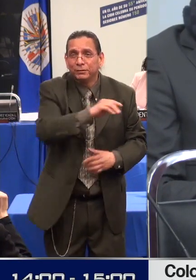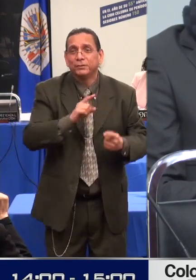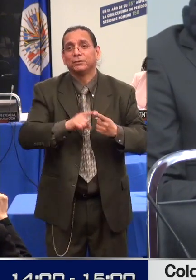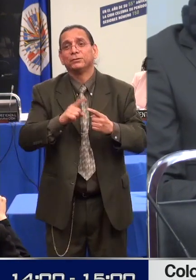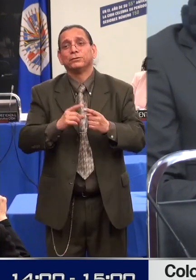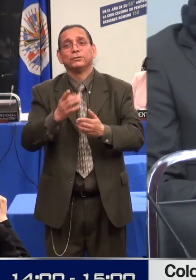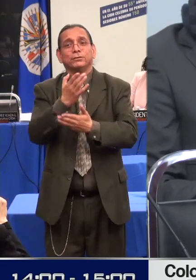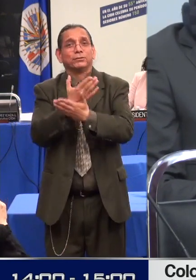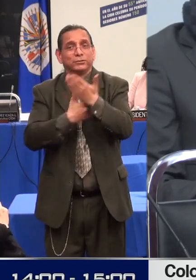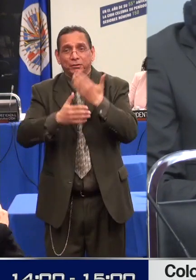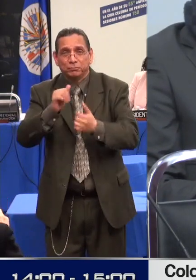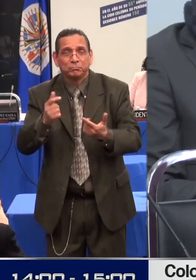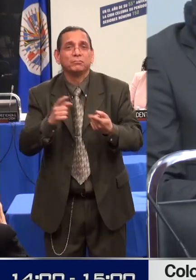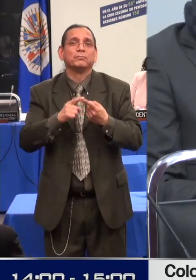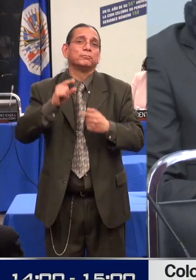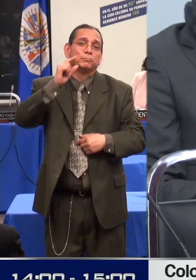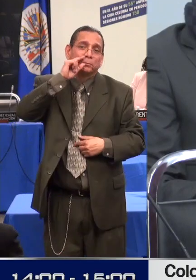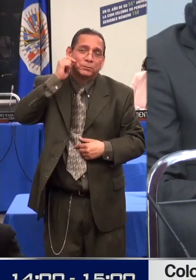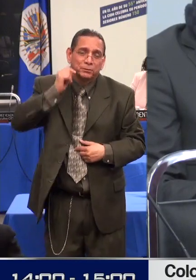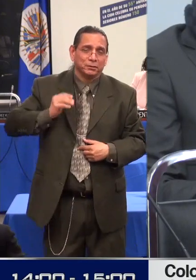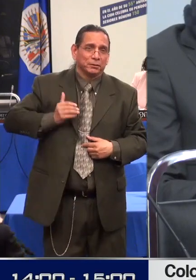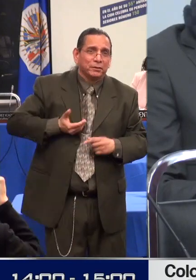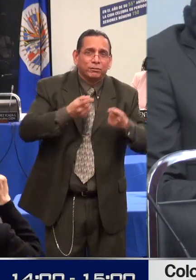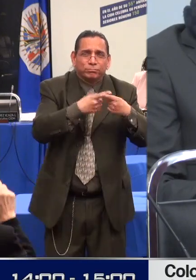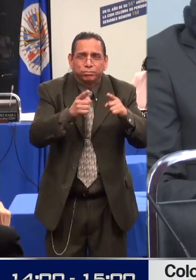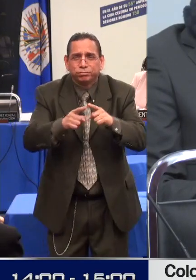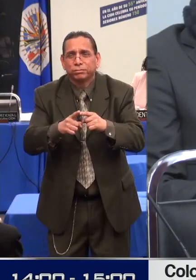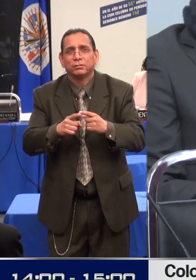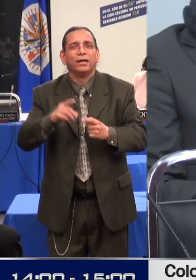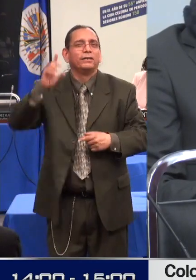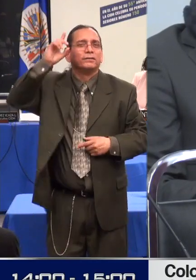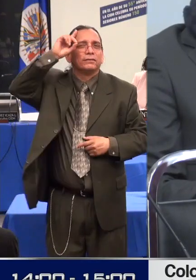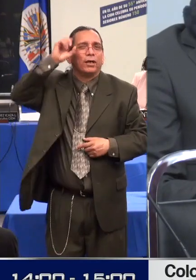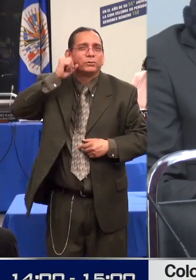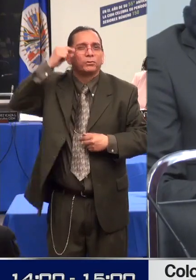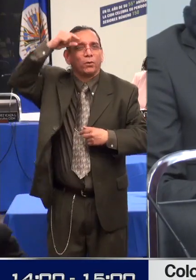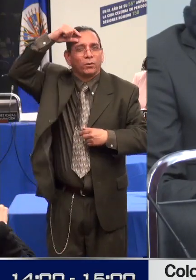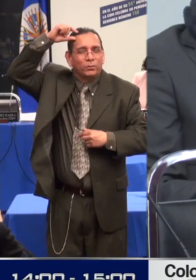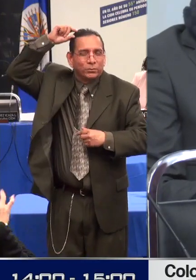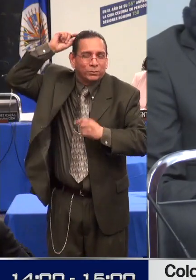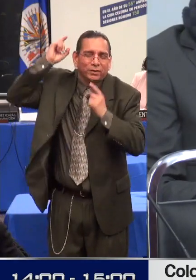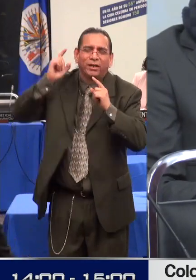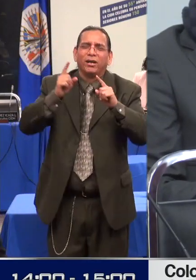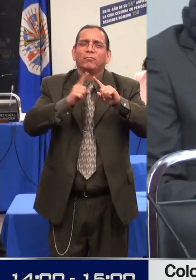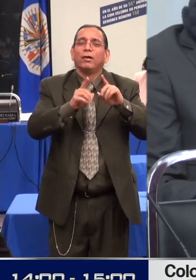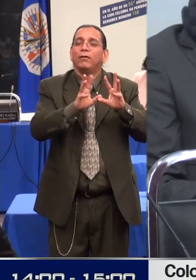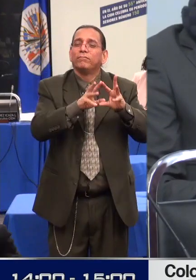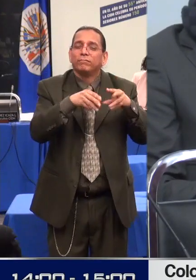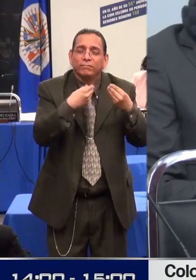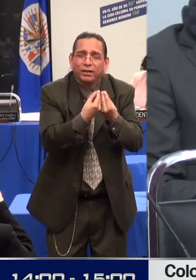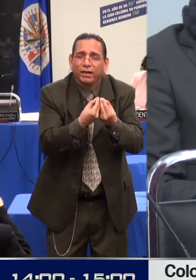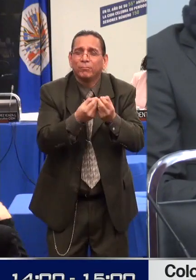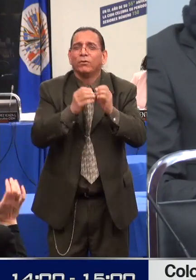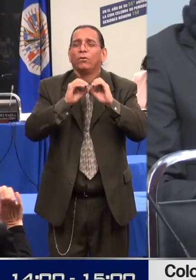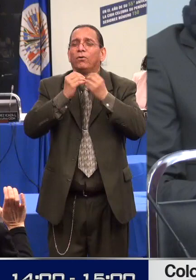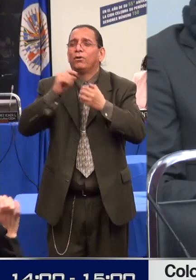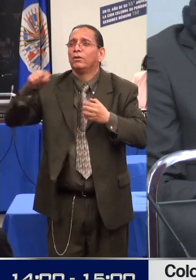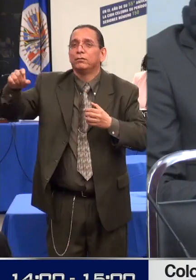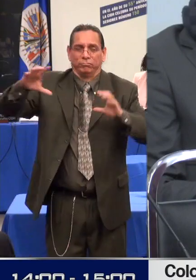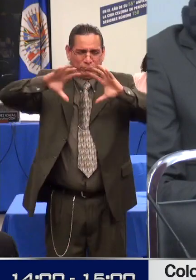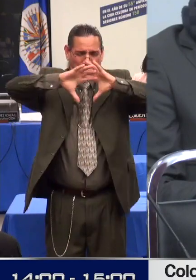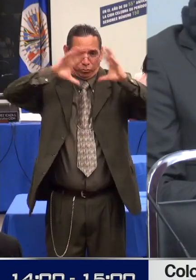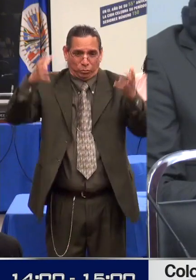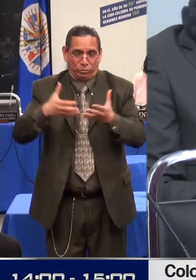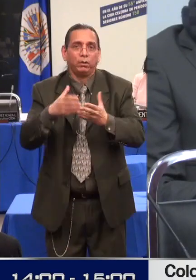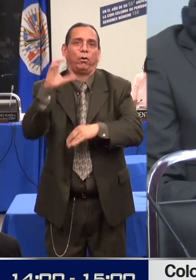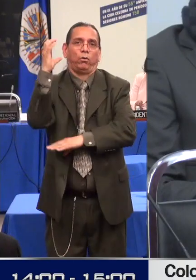Profamilia, el Grupo de Investigación sobre Discapacidad, Rehabilitación y Sociedad de la Universidad Nacional, entre otros, y con otros aliados en la